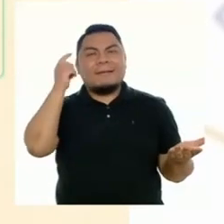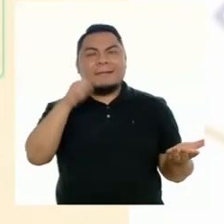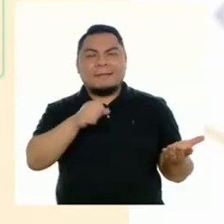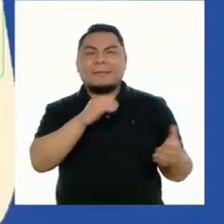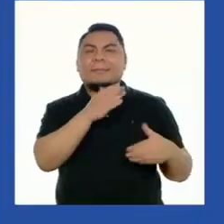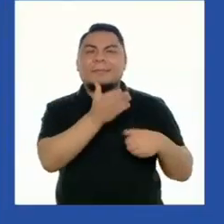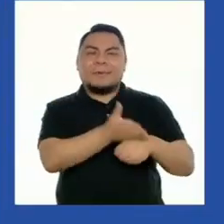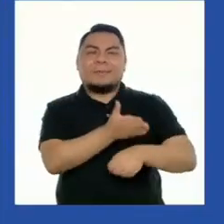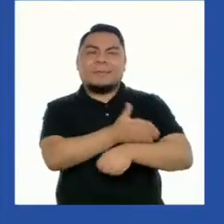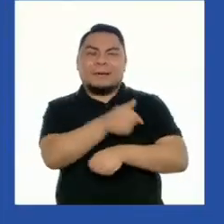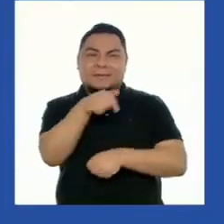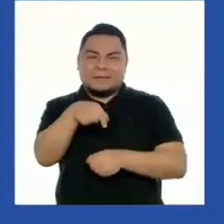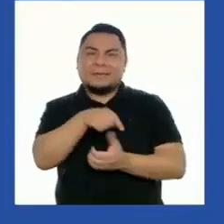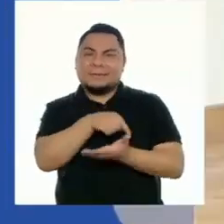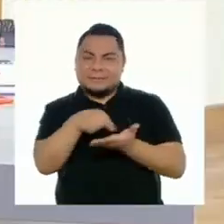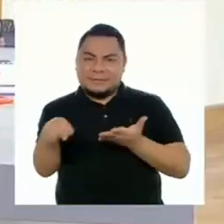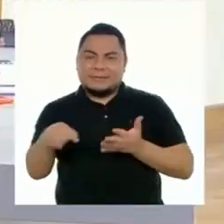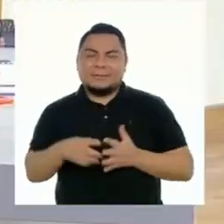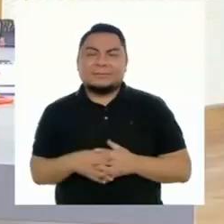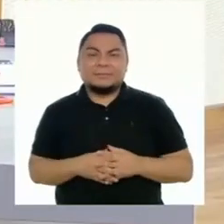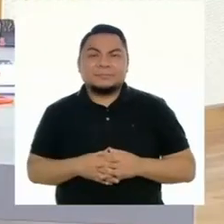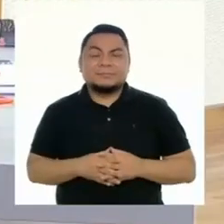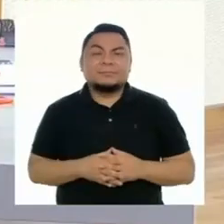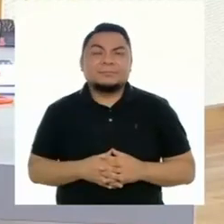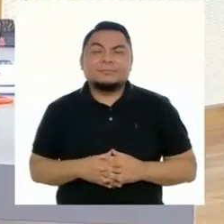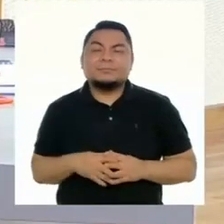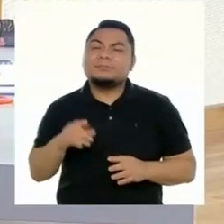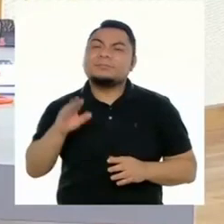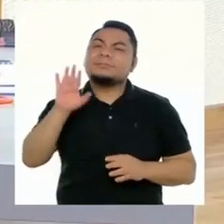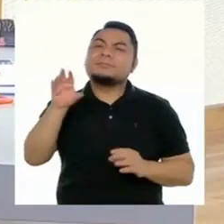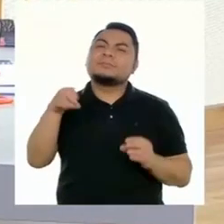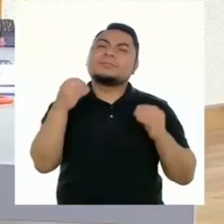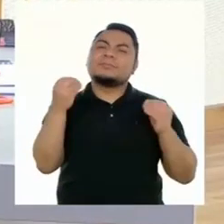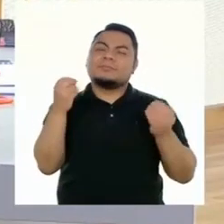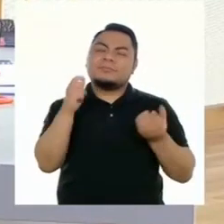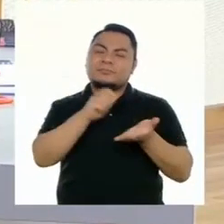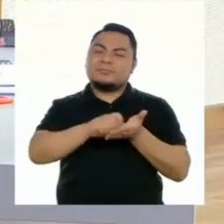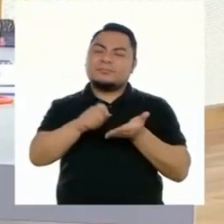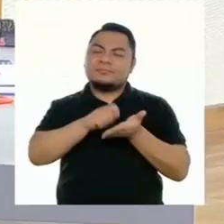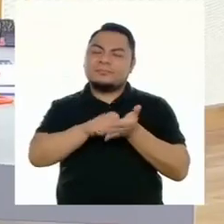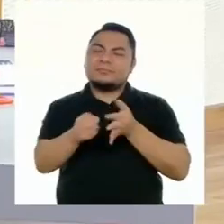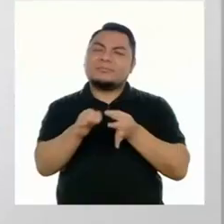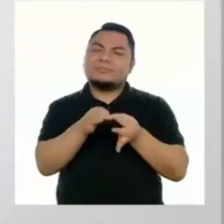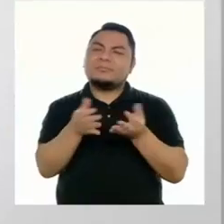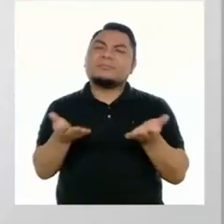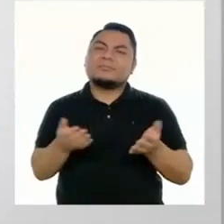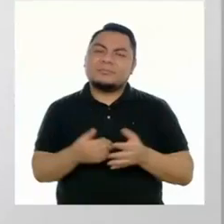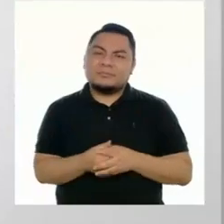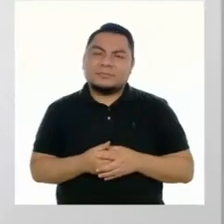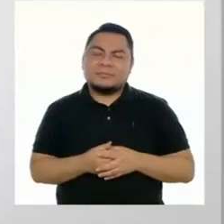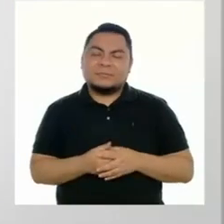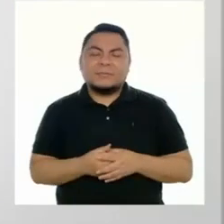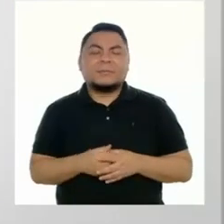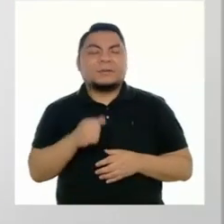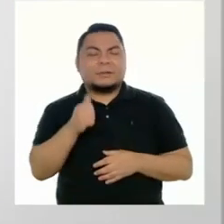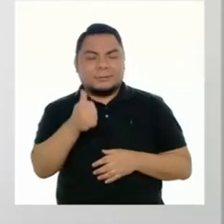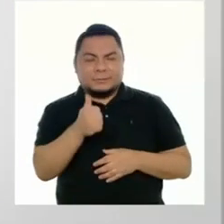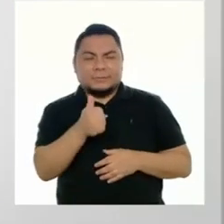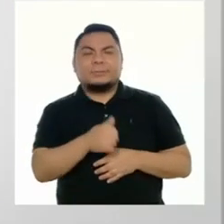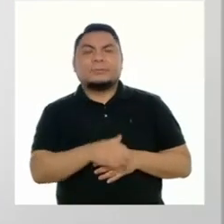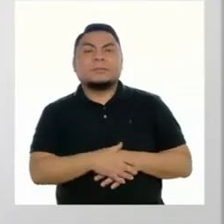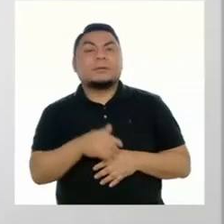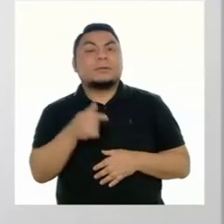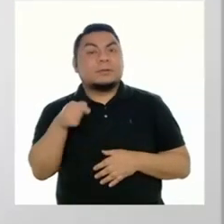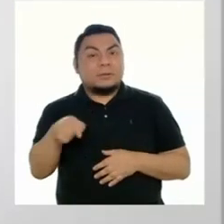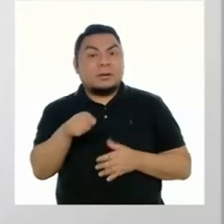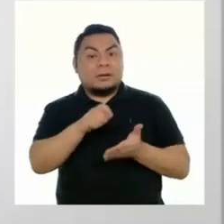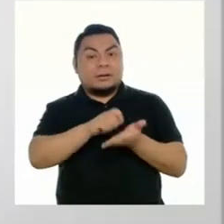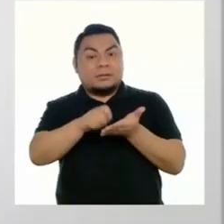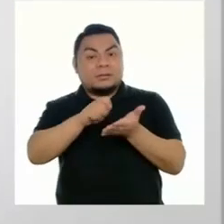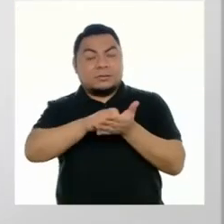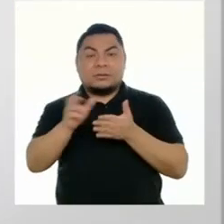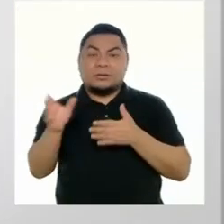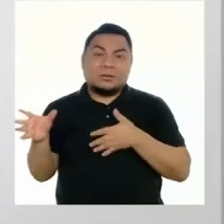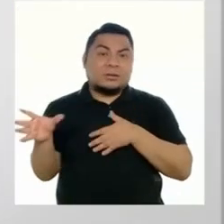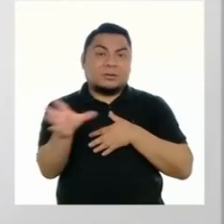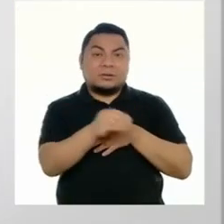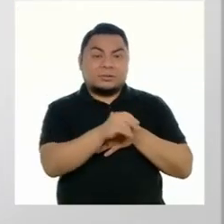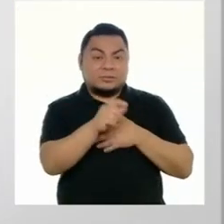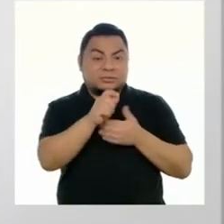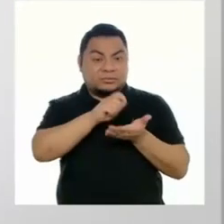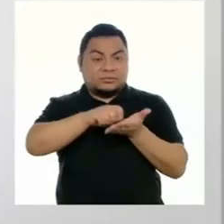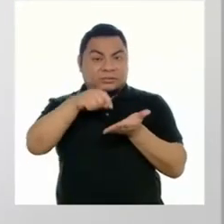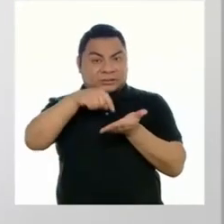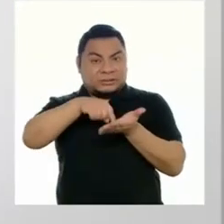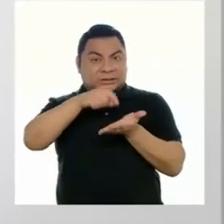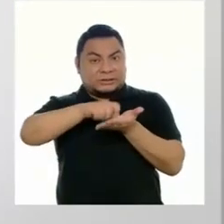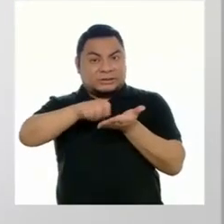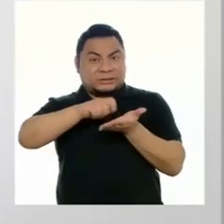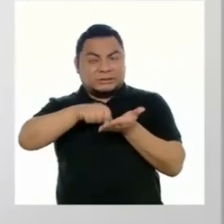recorreremos esta semana. ¿Y cómo será nuestro texto argumentativo? Buena pregunta. Como en la escritura de todos nuestros